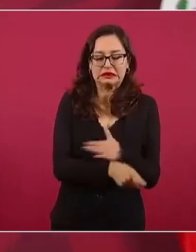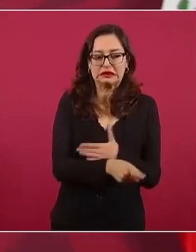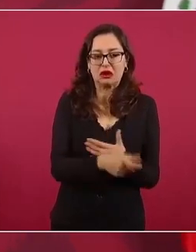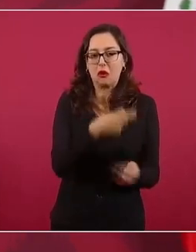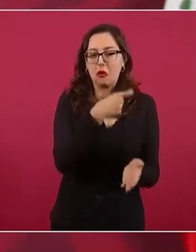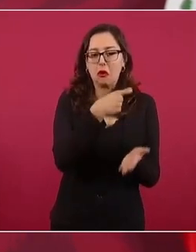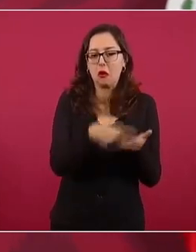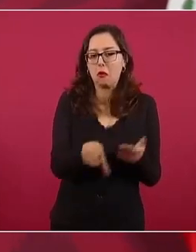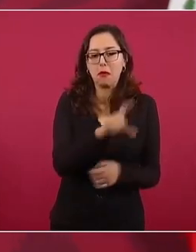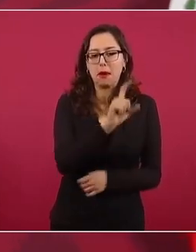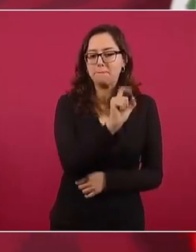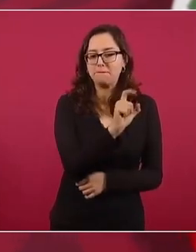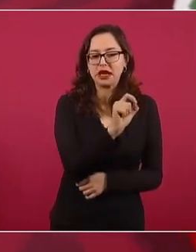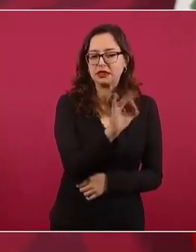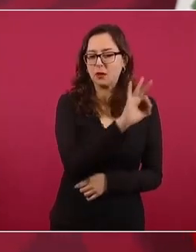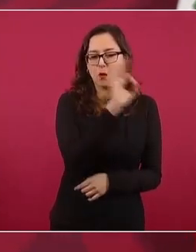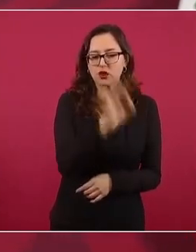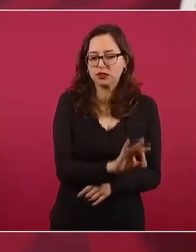el 20,